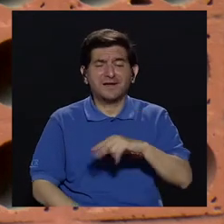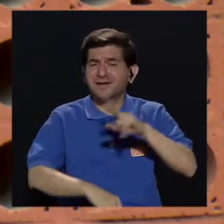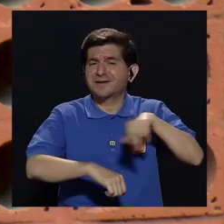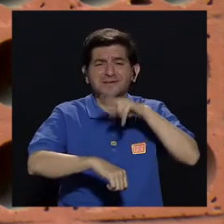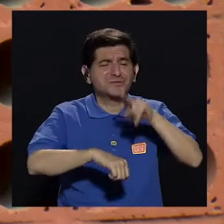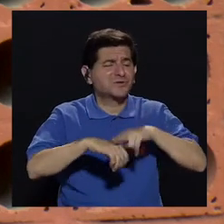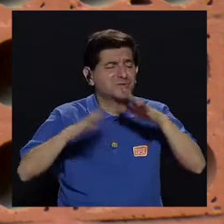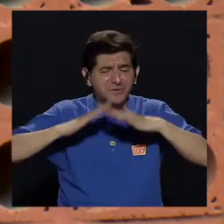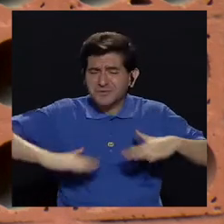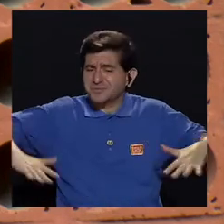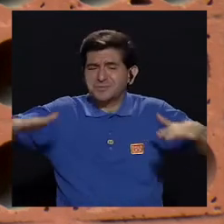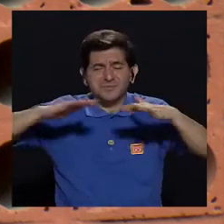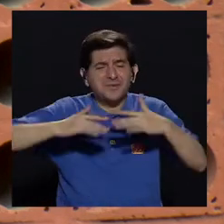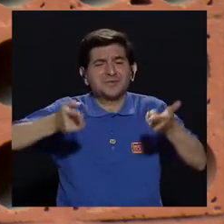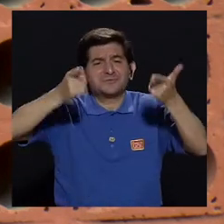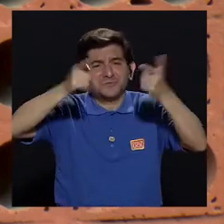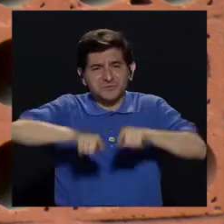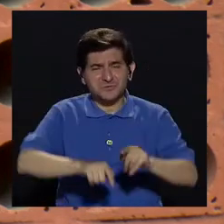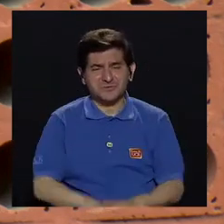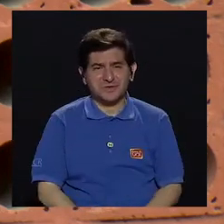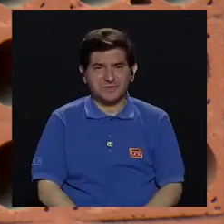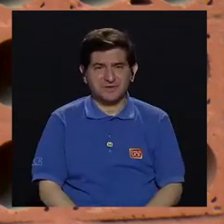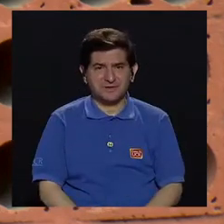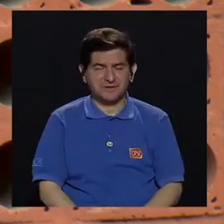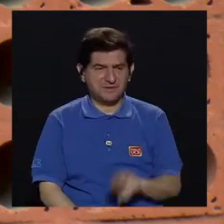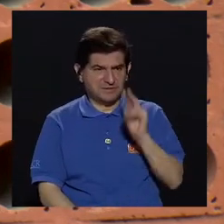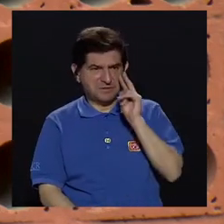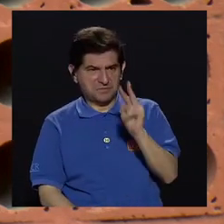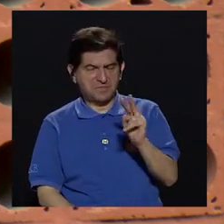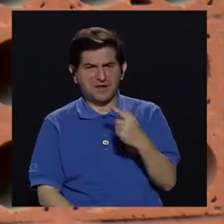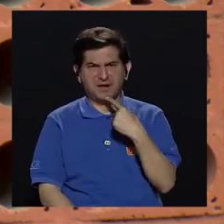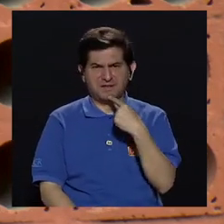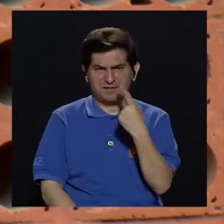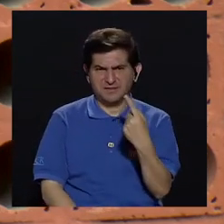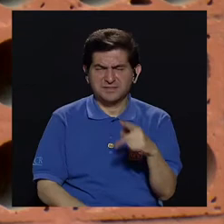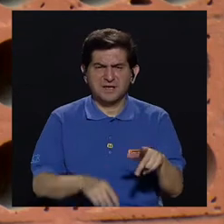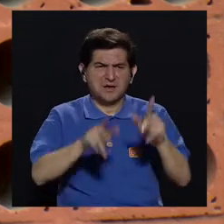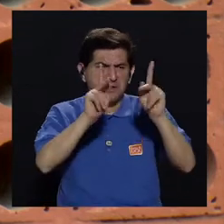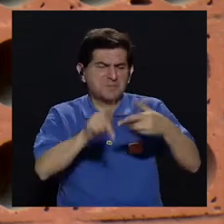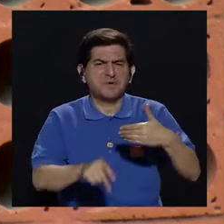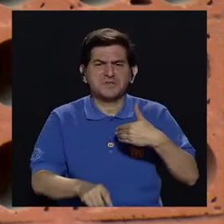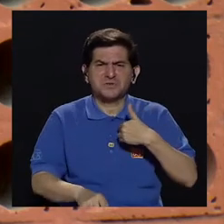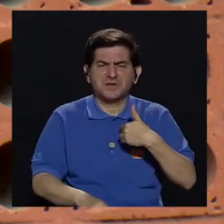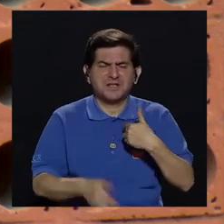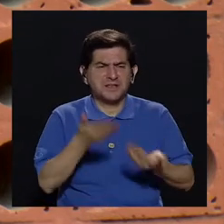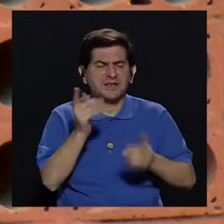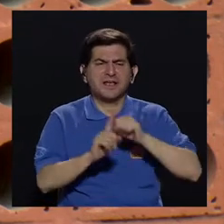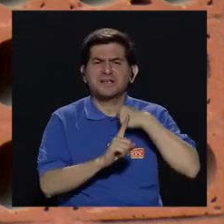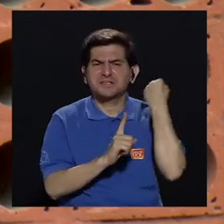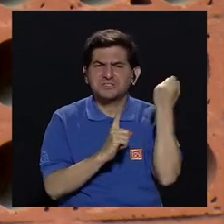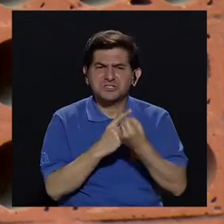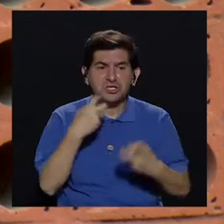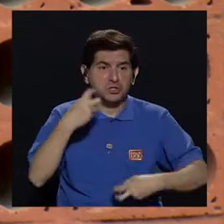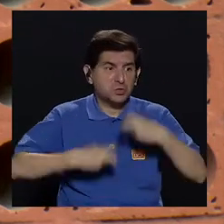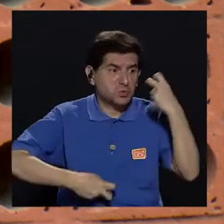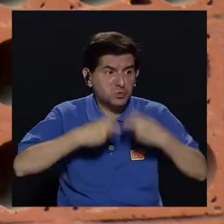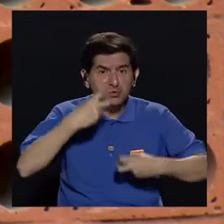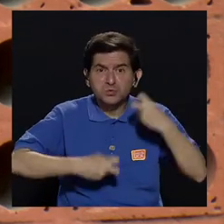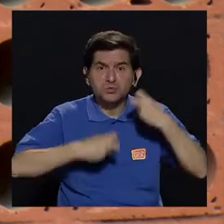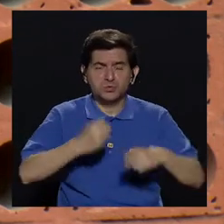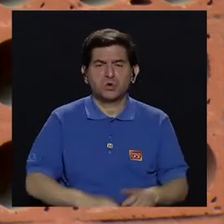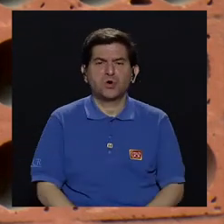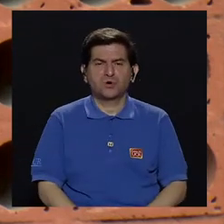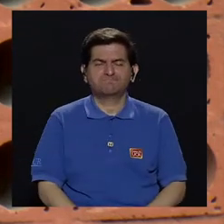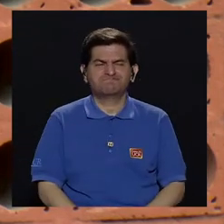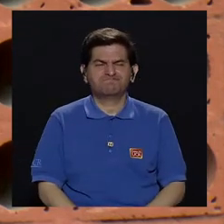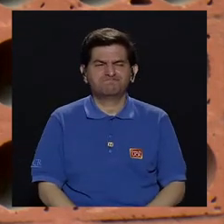sea, es muy característico de nuestro medio. Entonces nos vamos viendo cuando entonces en vez de decir, bueno, la persona tiene una situación de